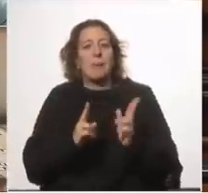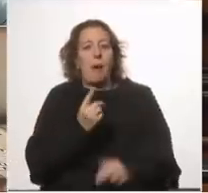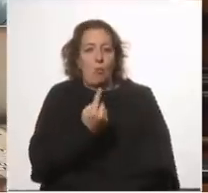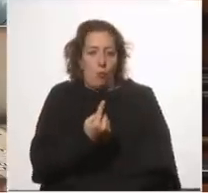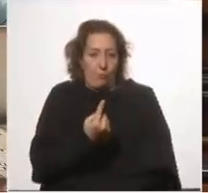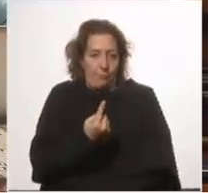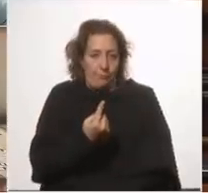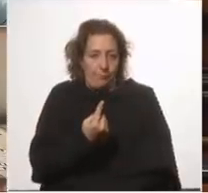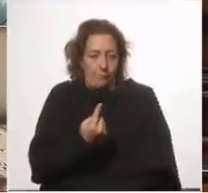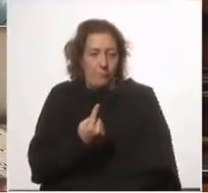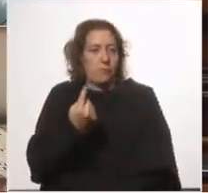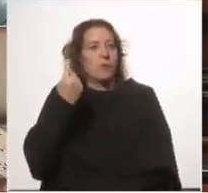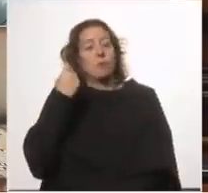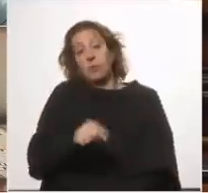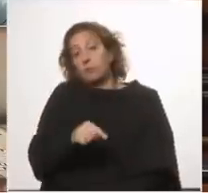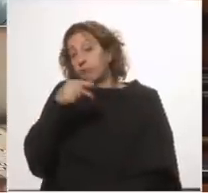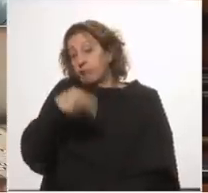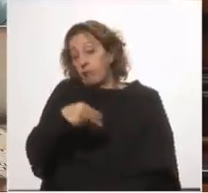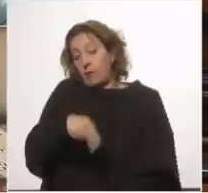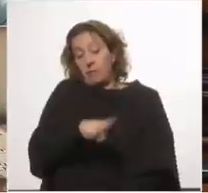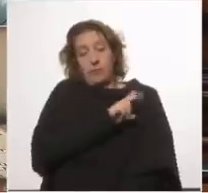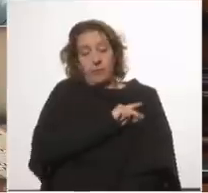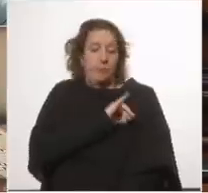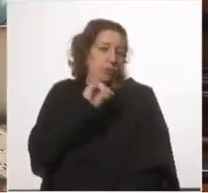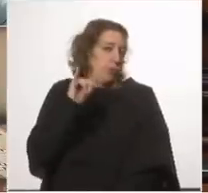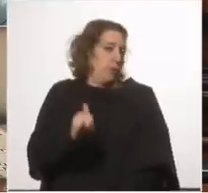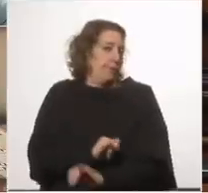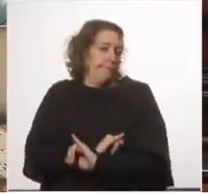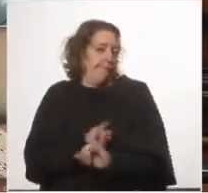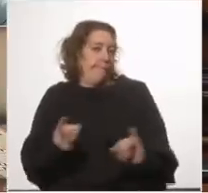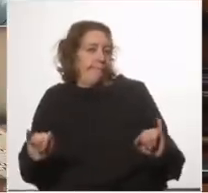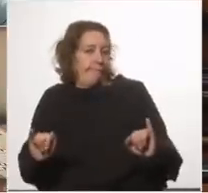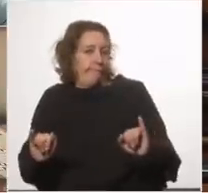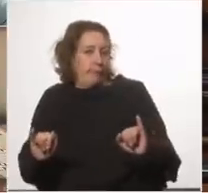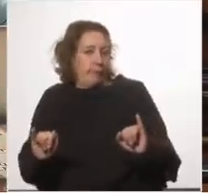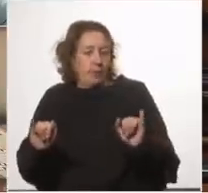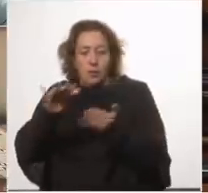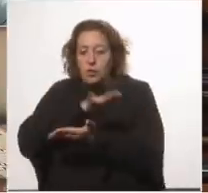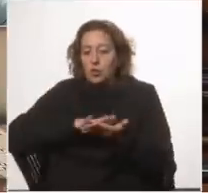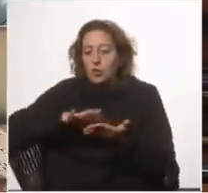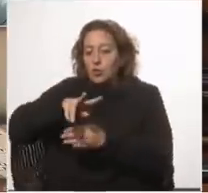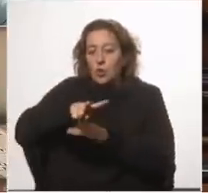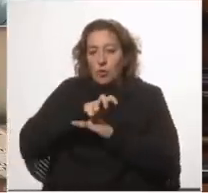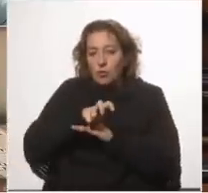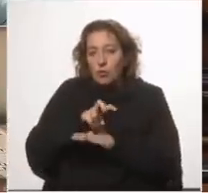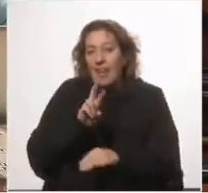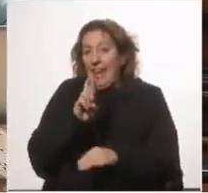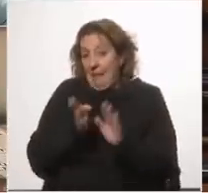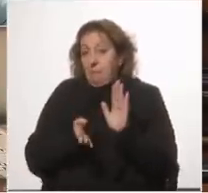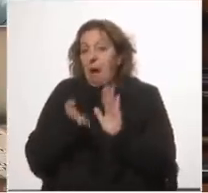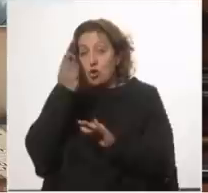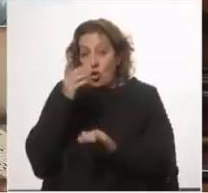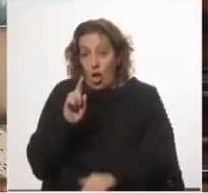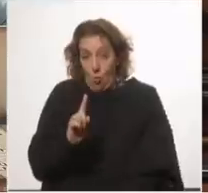la etapa 1. Pero ya en noviembre, diciembre, se alejó, se alejó de la zona de control, el R pasó a ser mayor que 1